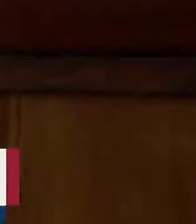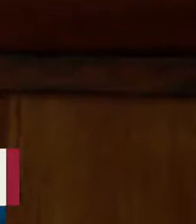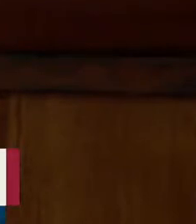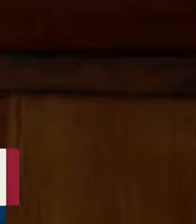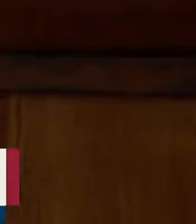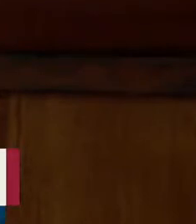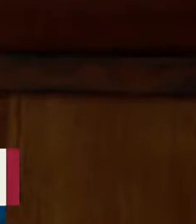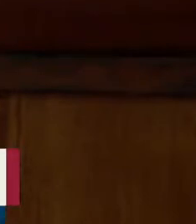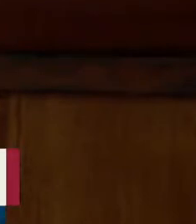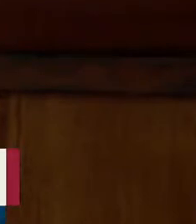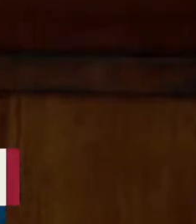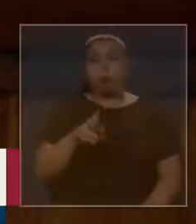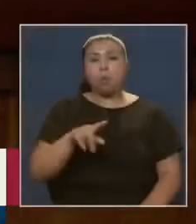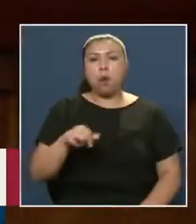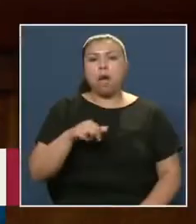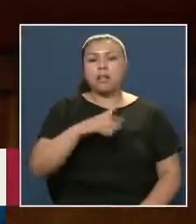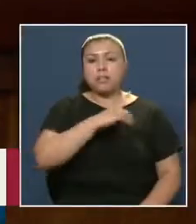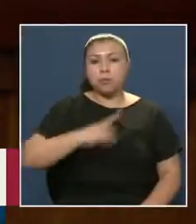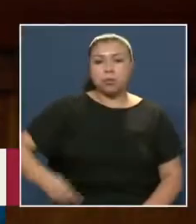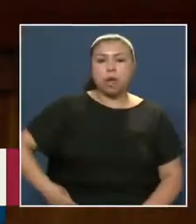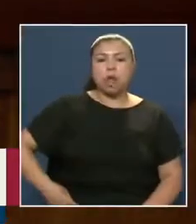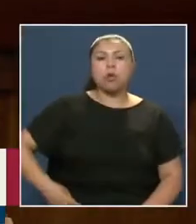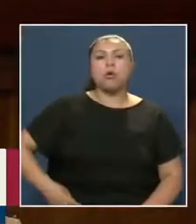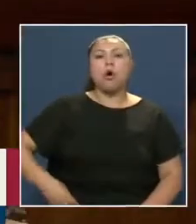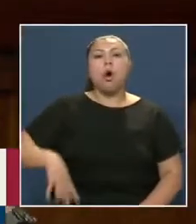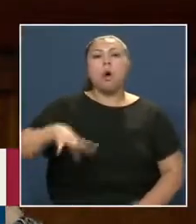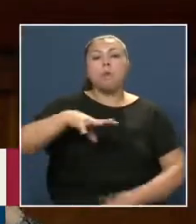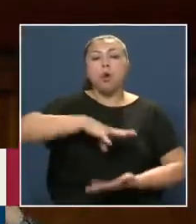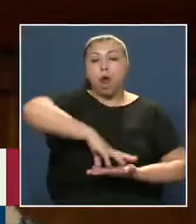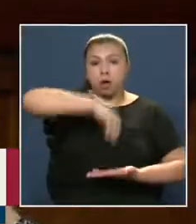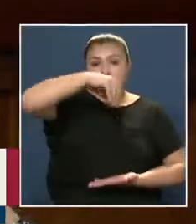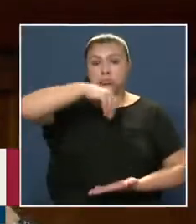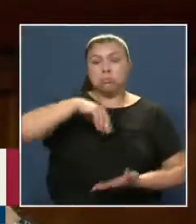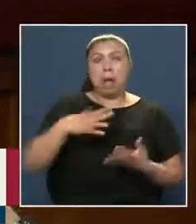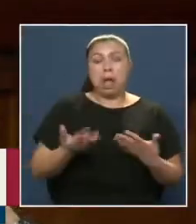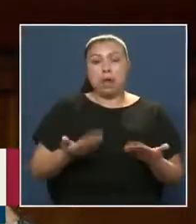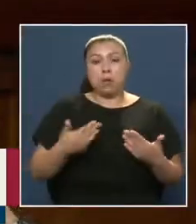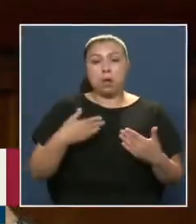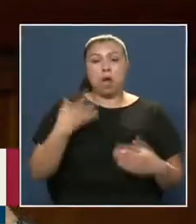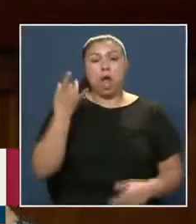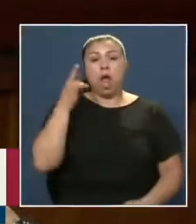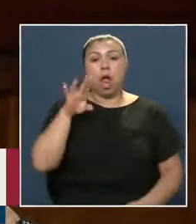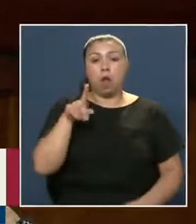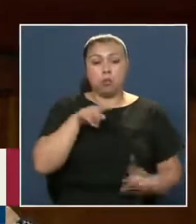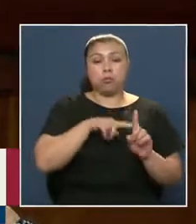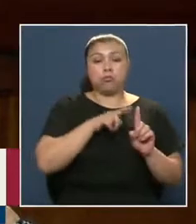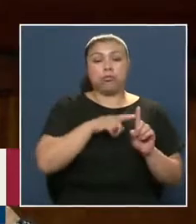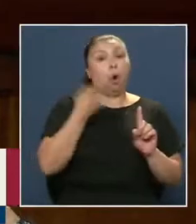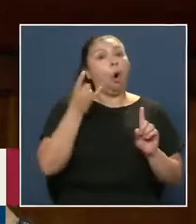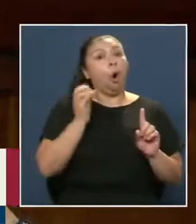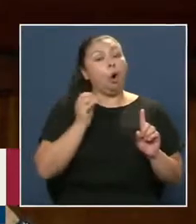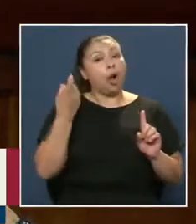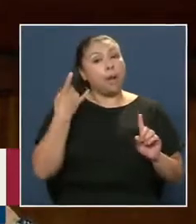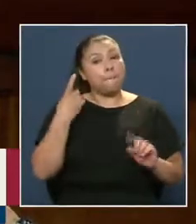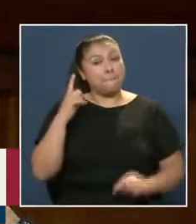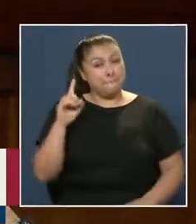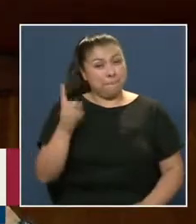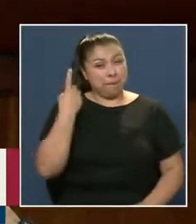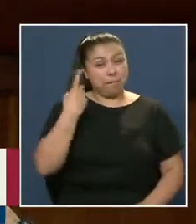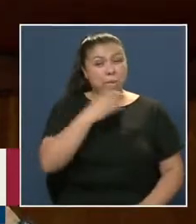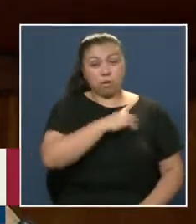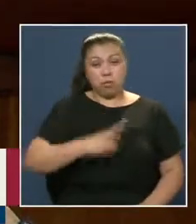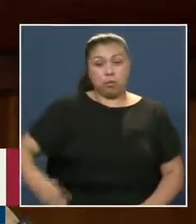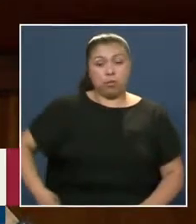Mauraz Fue diputado Por Arica Y probablemente El único O el primero Diputado Por Arica